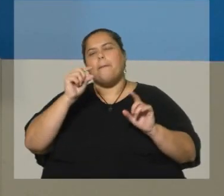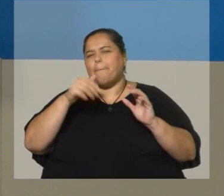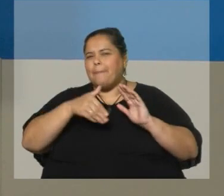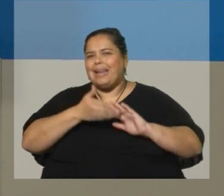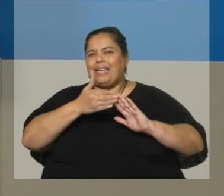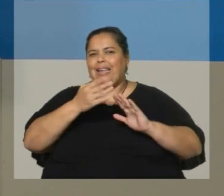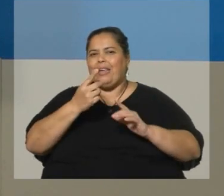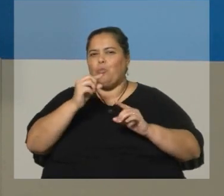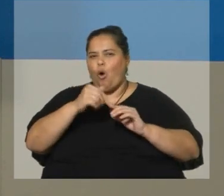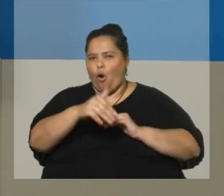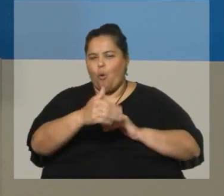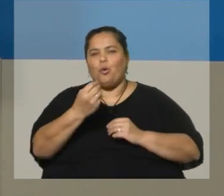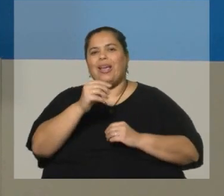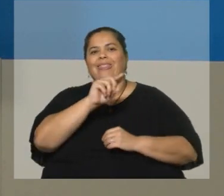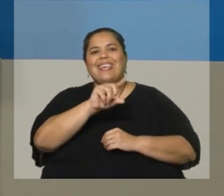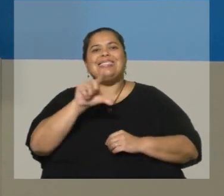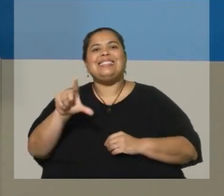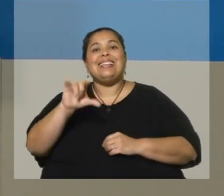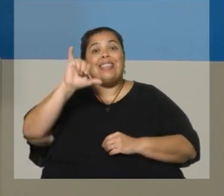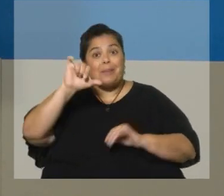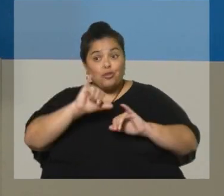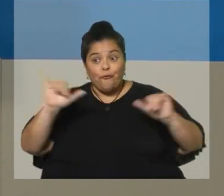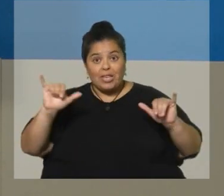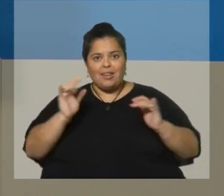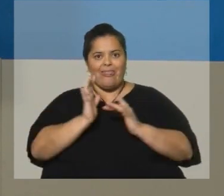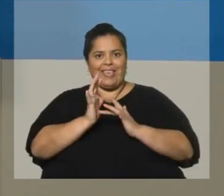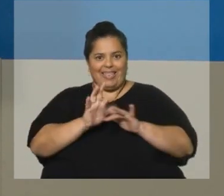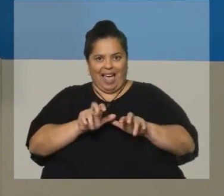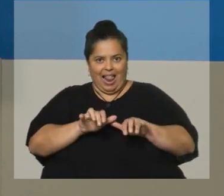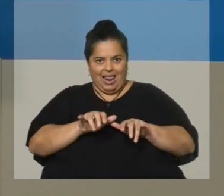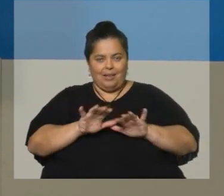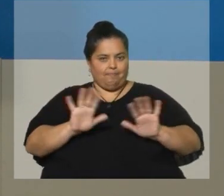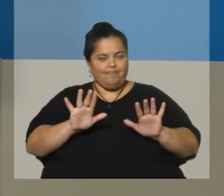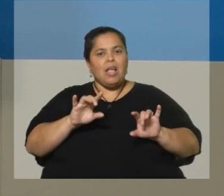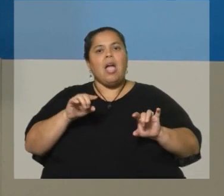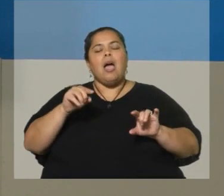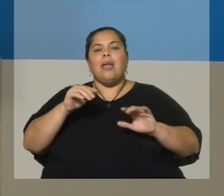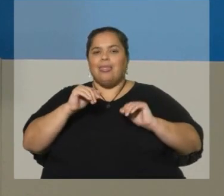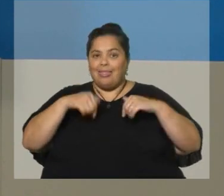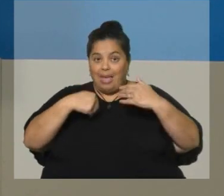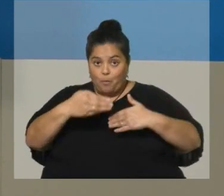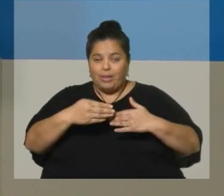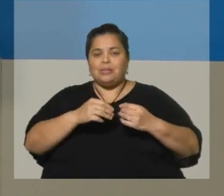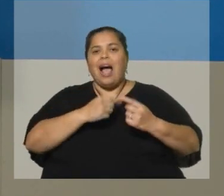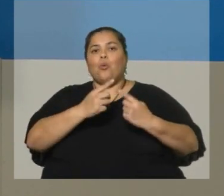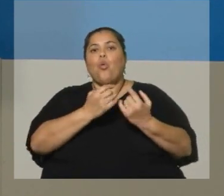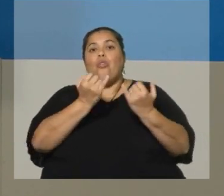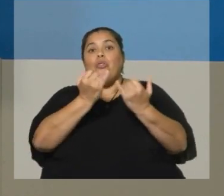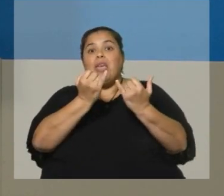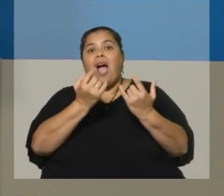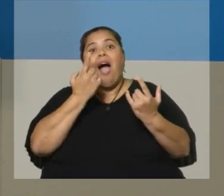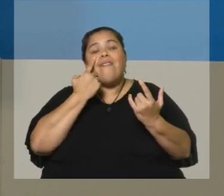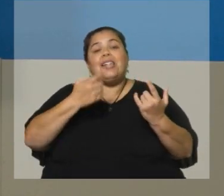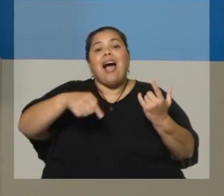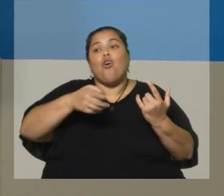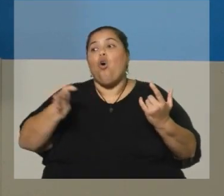Porque, digamos, el 17 de mayo cierra el censo digital. Nos va a llevar algunos días utilizar esta información para determinar a dónde tienen que